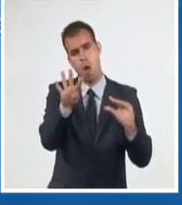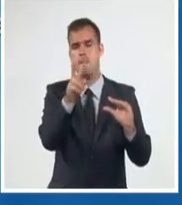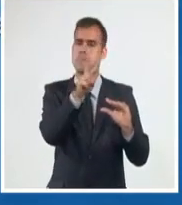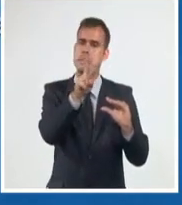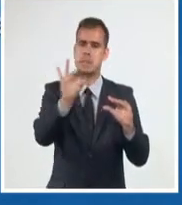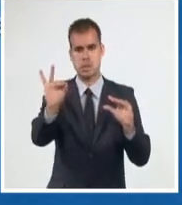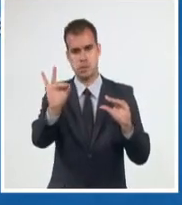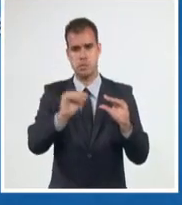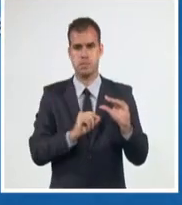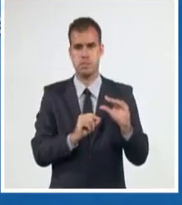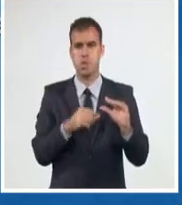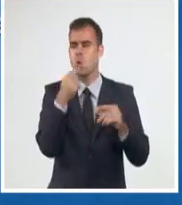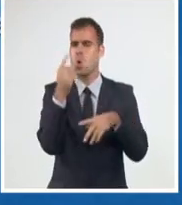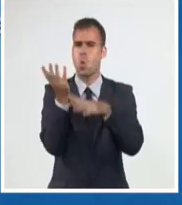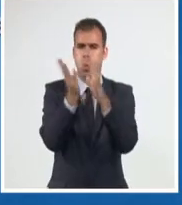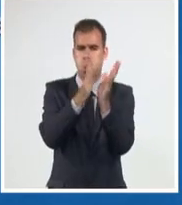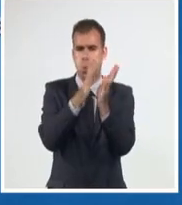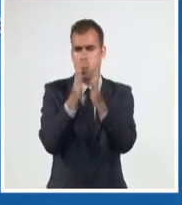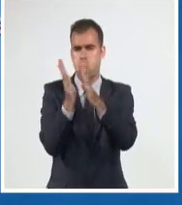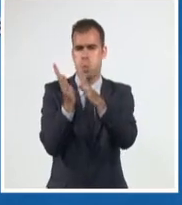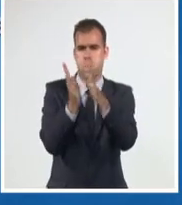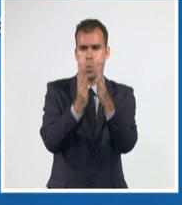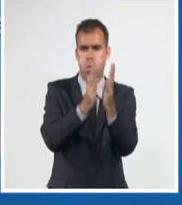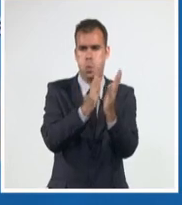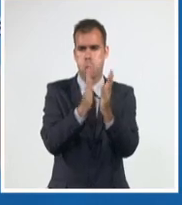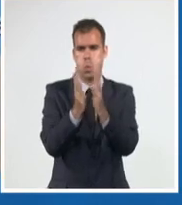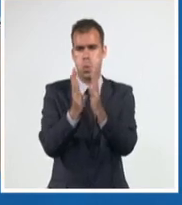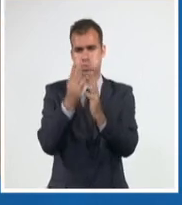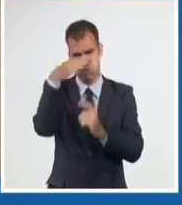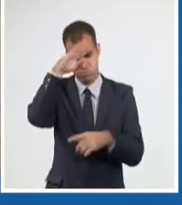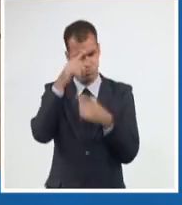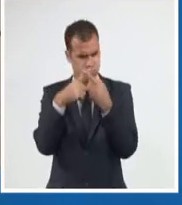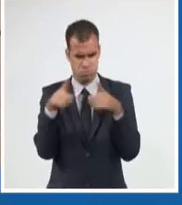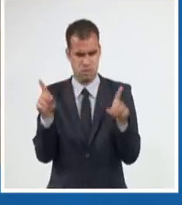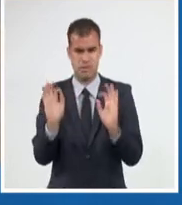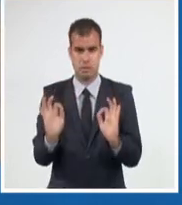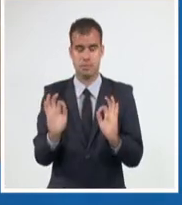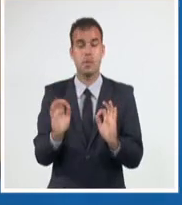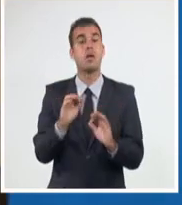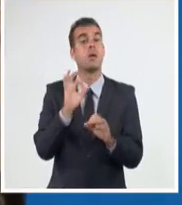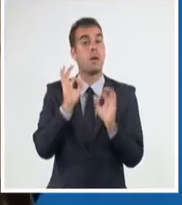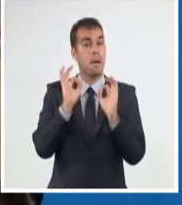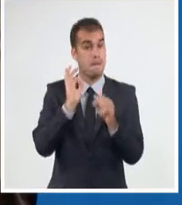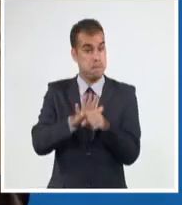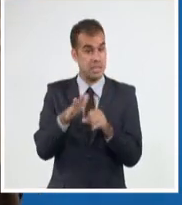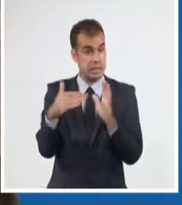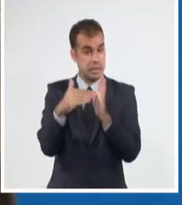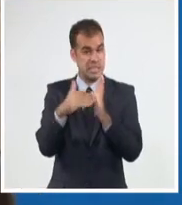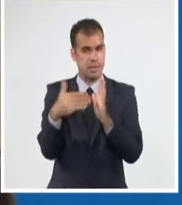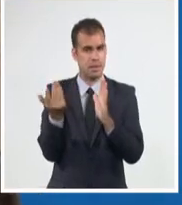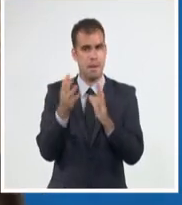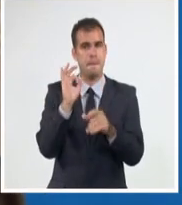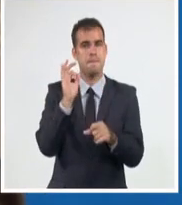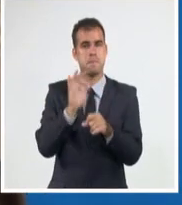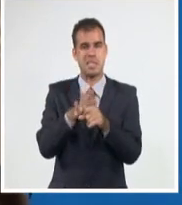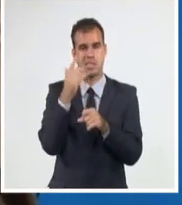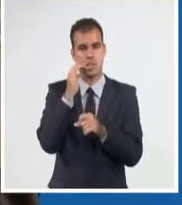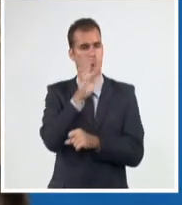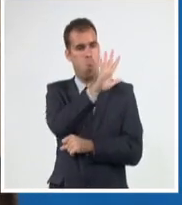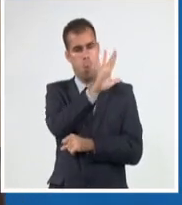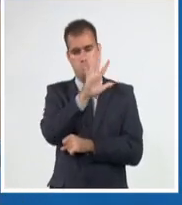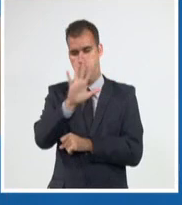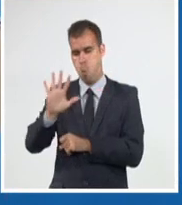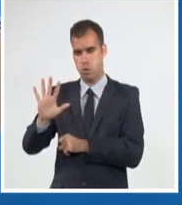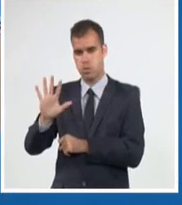Los vientos, variables débiles en casi todo el territorio nacional, pero ya desde la tarde comienzan a soplar del nordeste al este